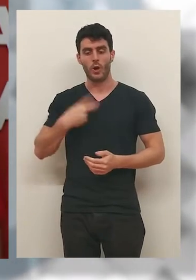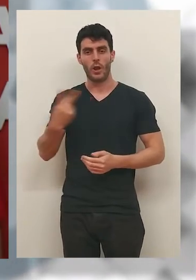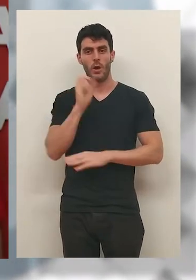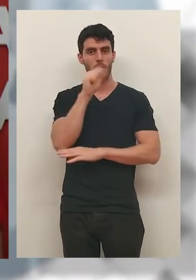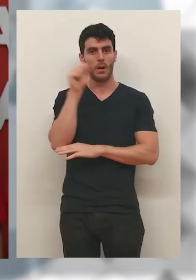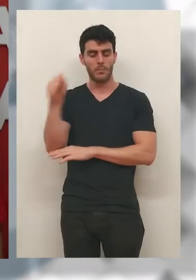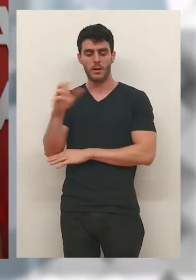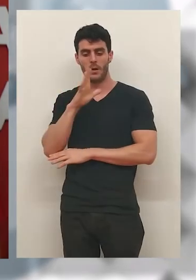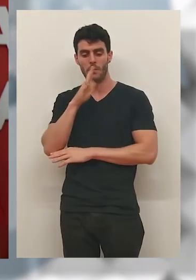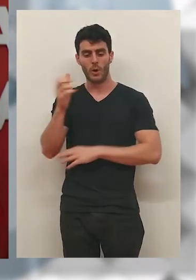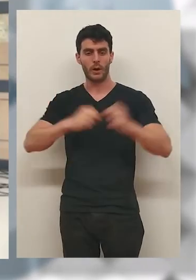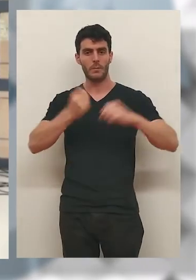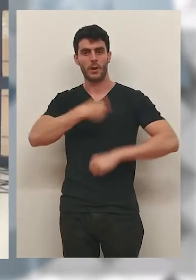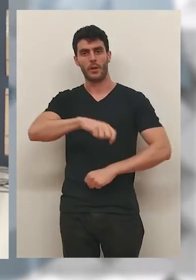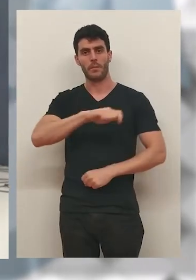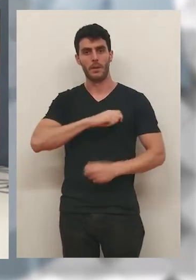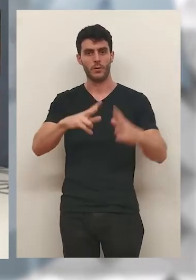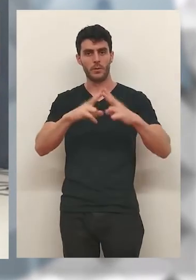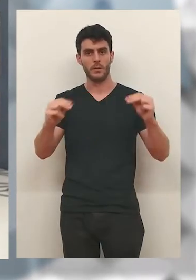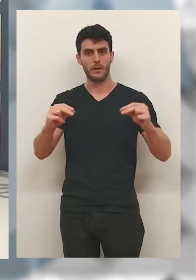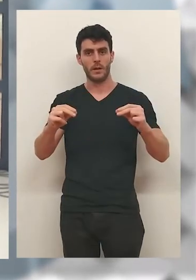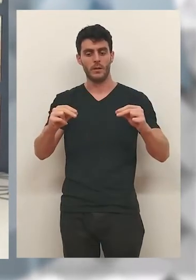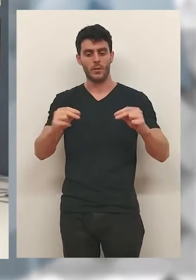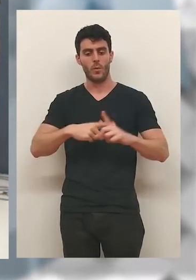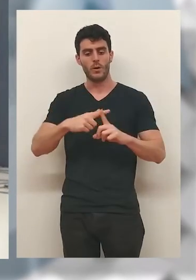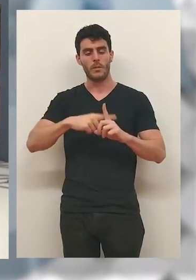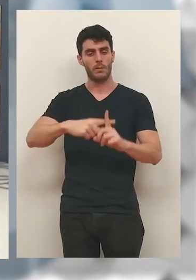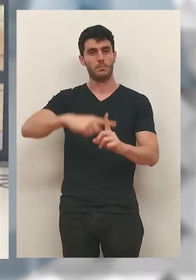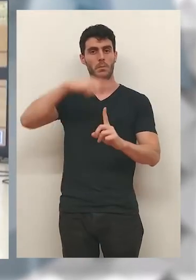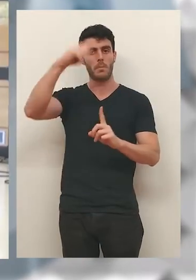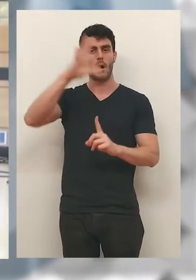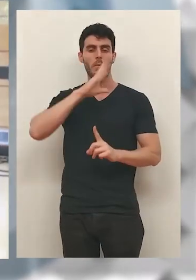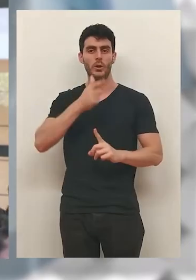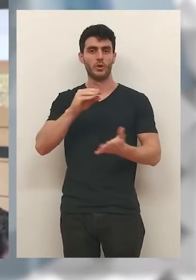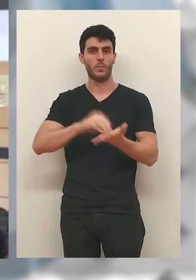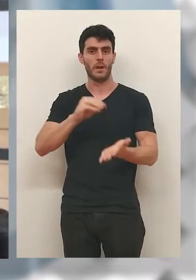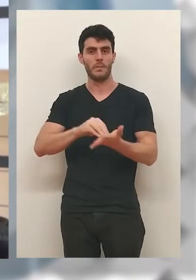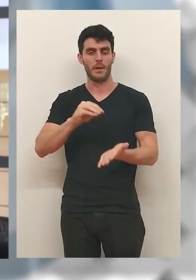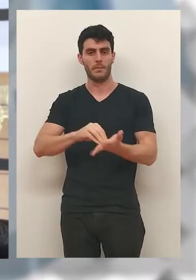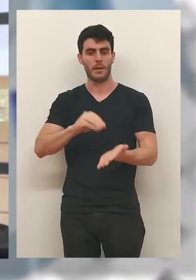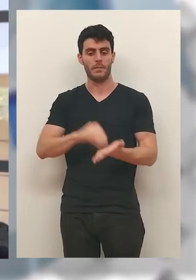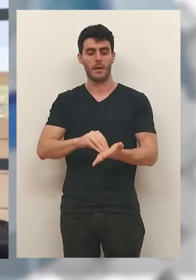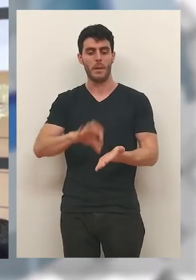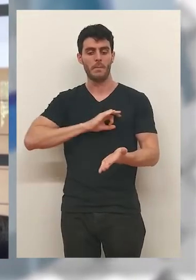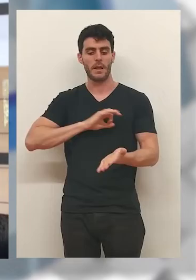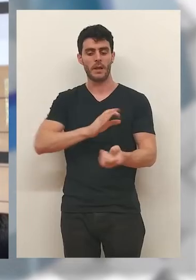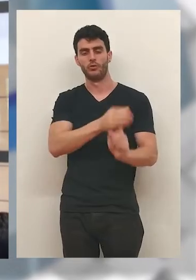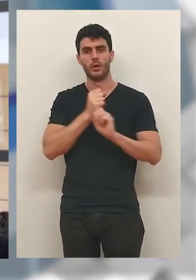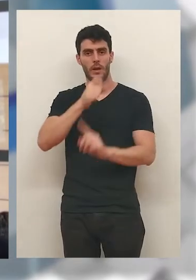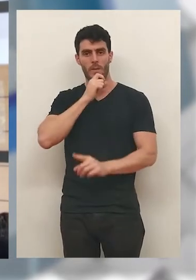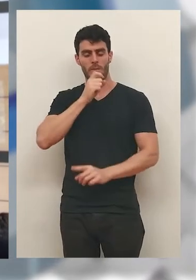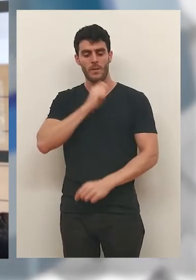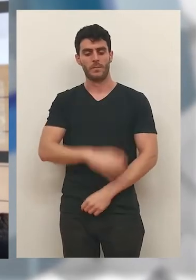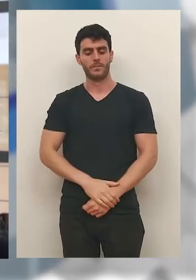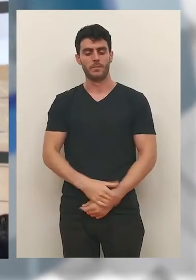poder sobrepasar a los dos. Y es que los campeonatos de España universitarios tienen un gran nivel, por lo que no siempre es posible